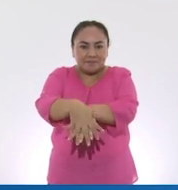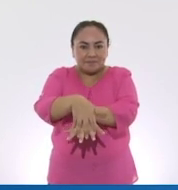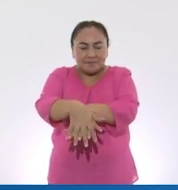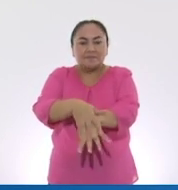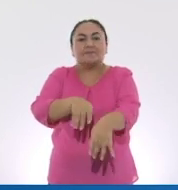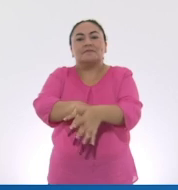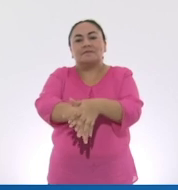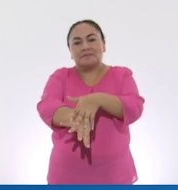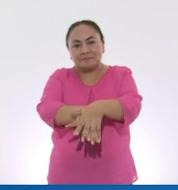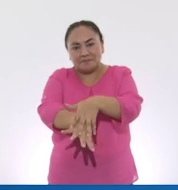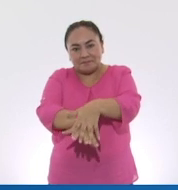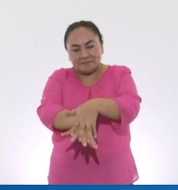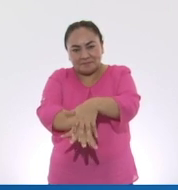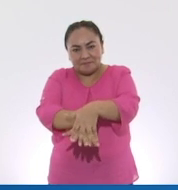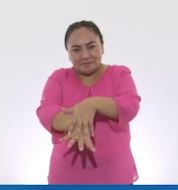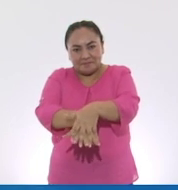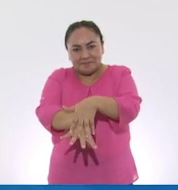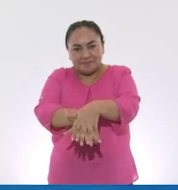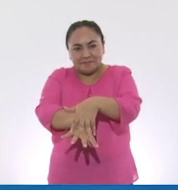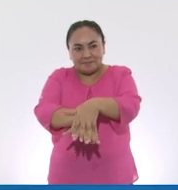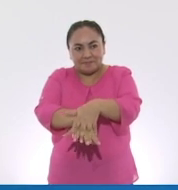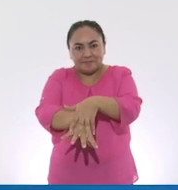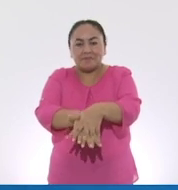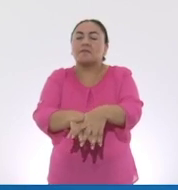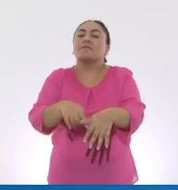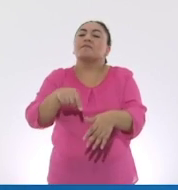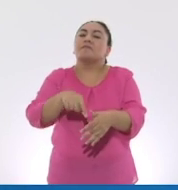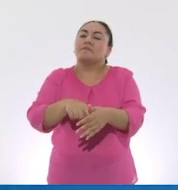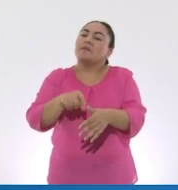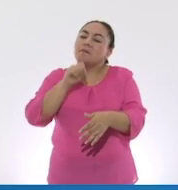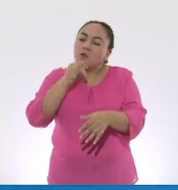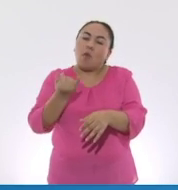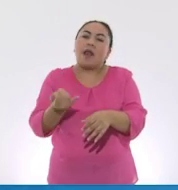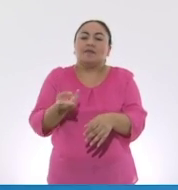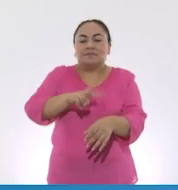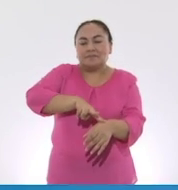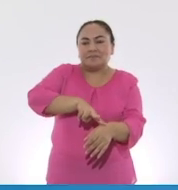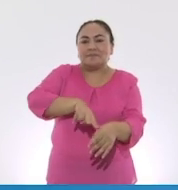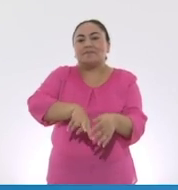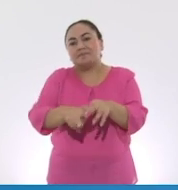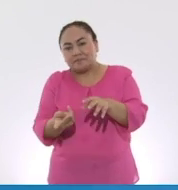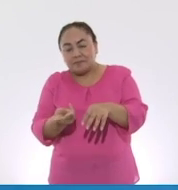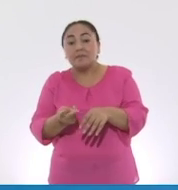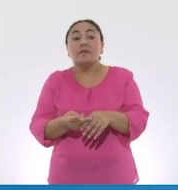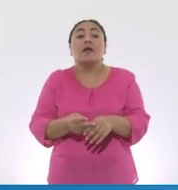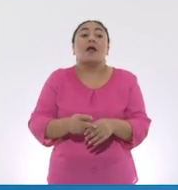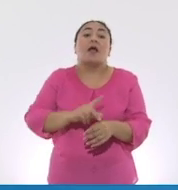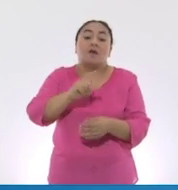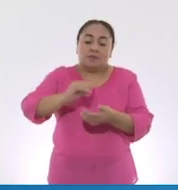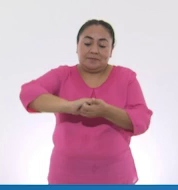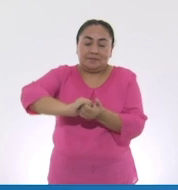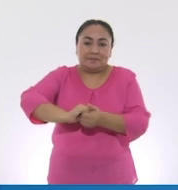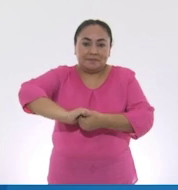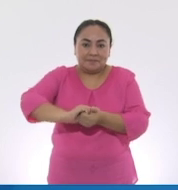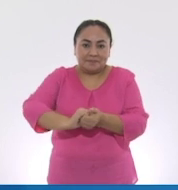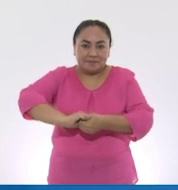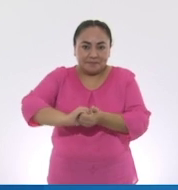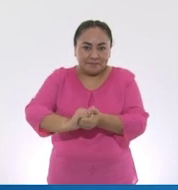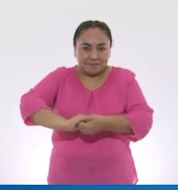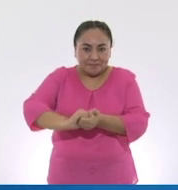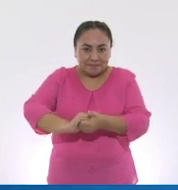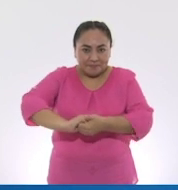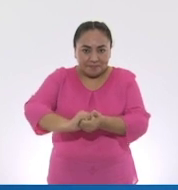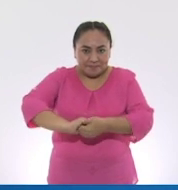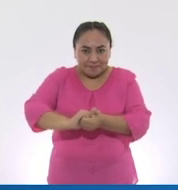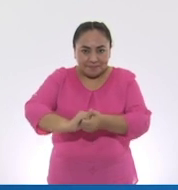dorso de la otra entrelazando los dedos. Repite lo mismo con la otra mano. Frota los dedos. Ahora,